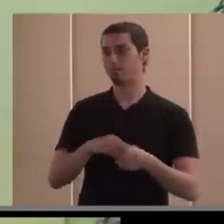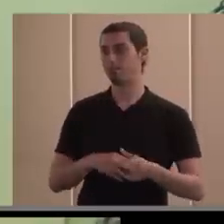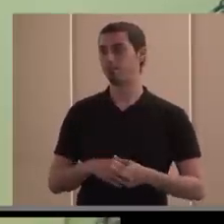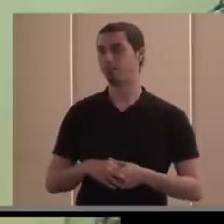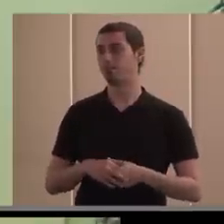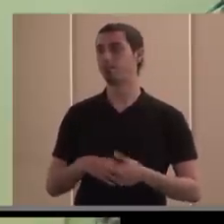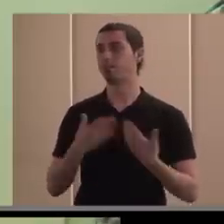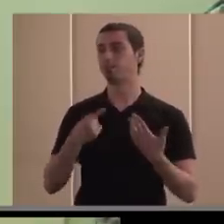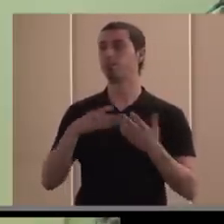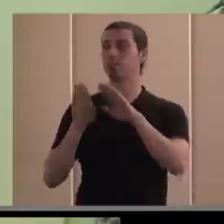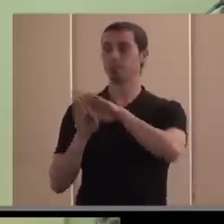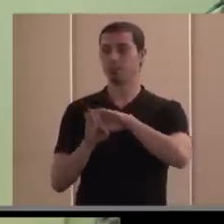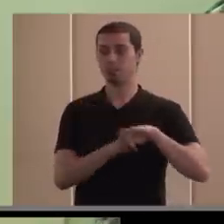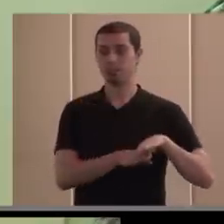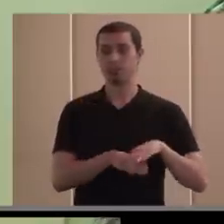y luego también